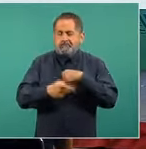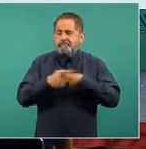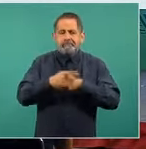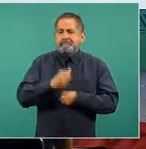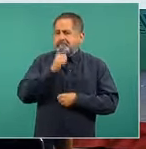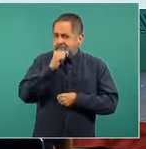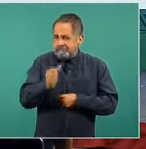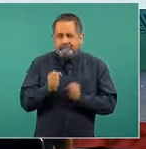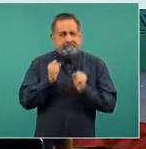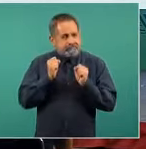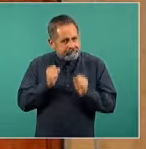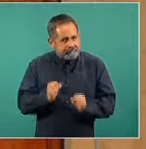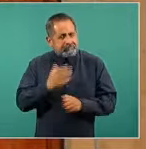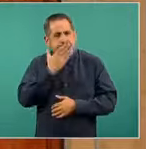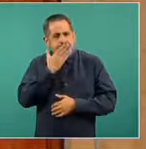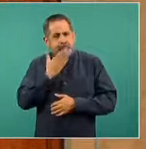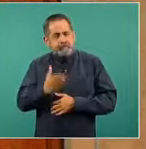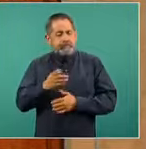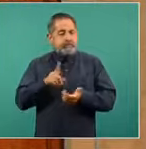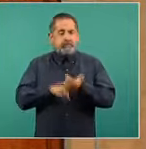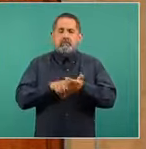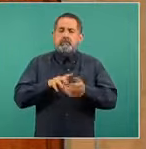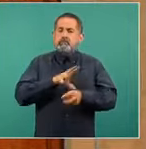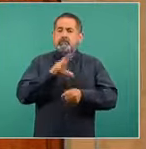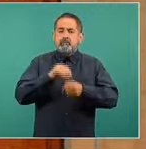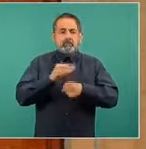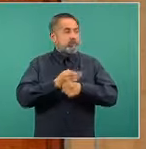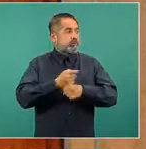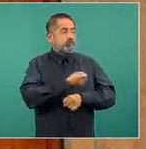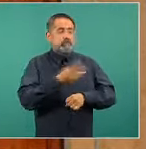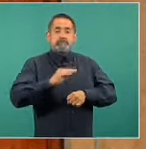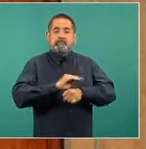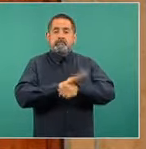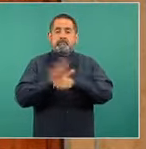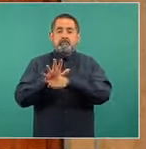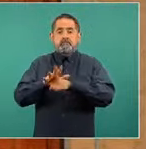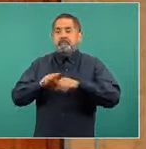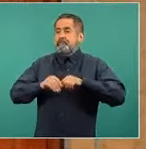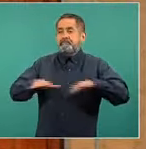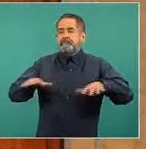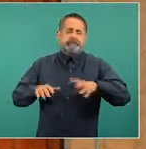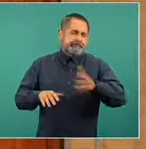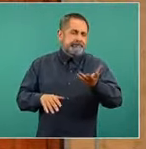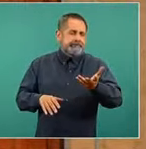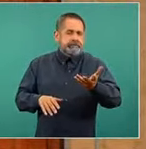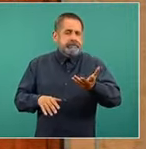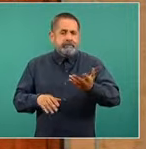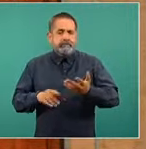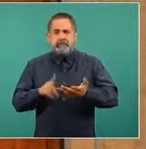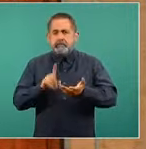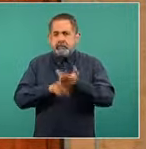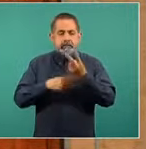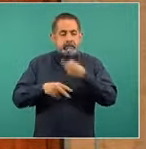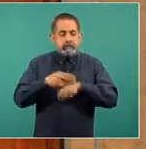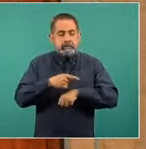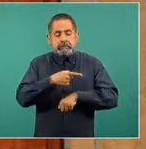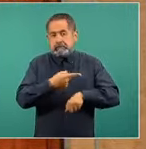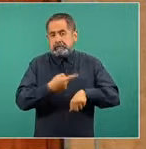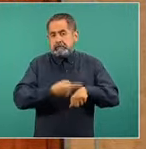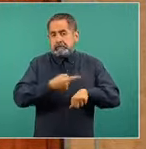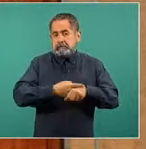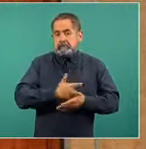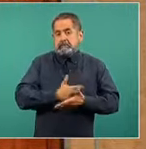en este contexto obviamente también de la pandemia del COVID-19, la cual produce además riesgos